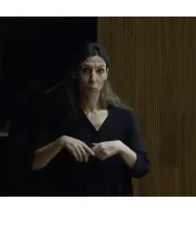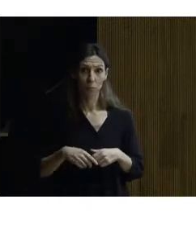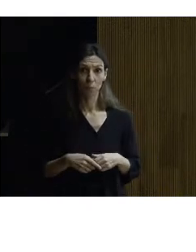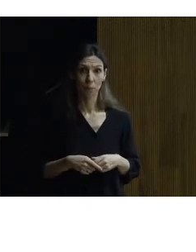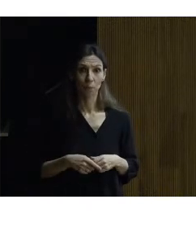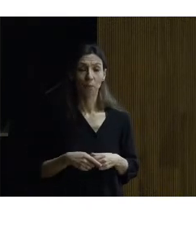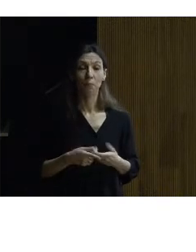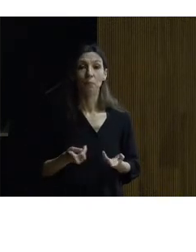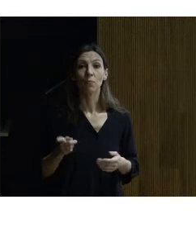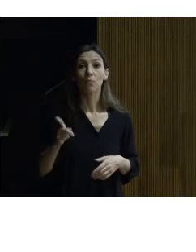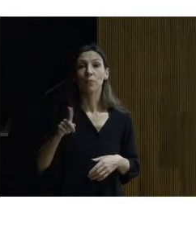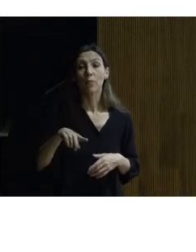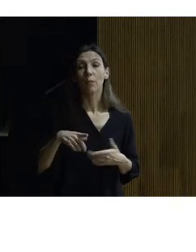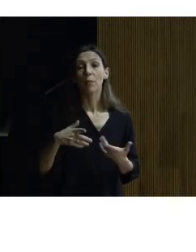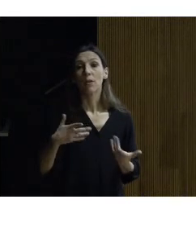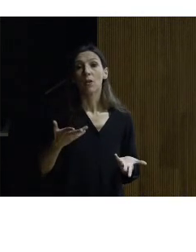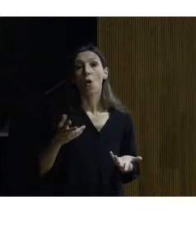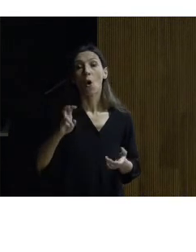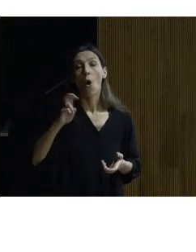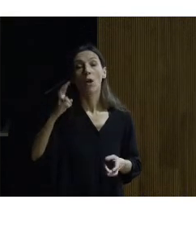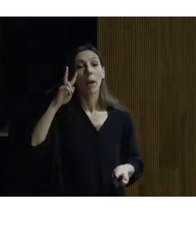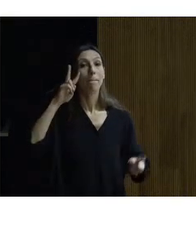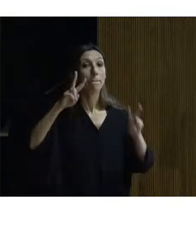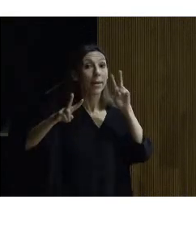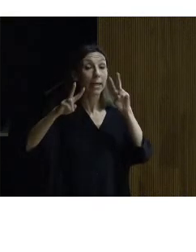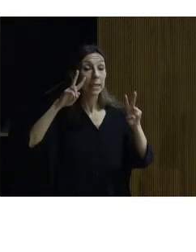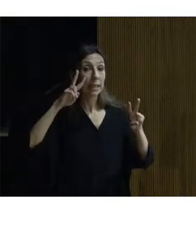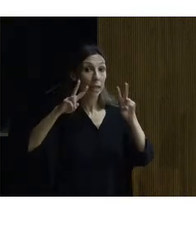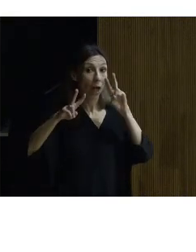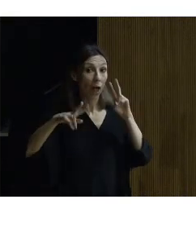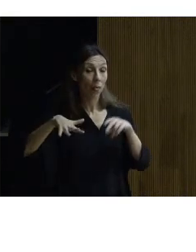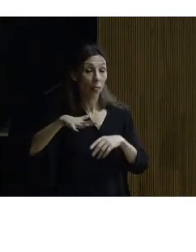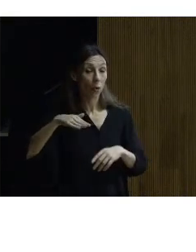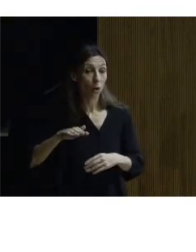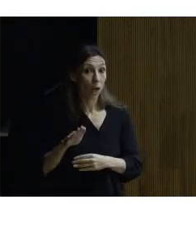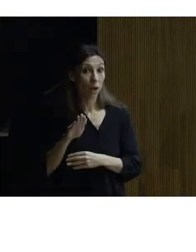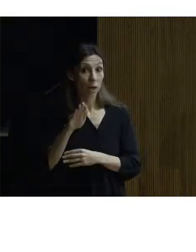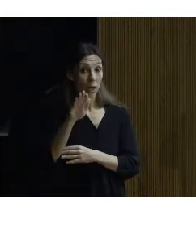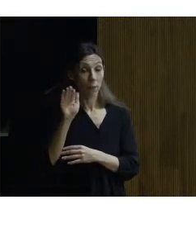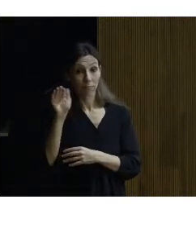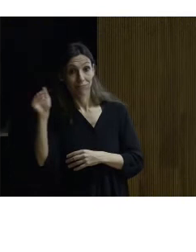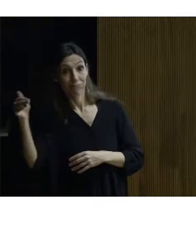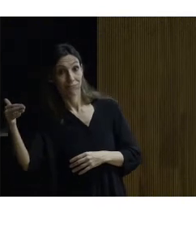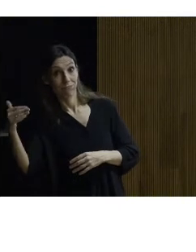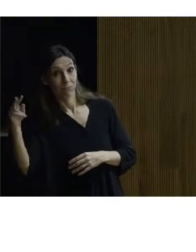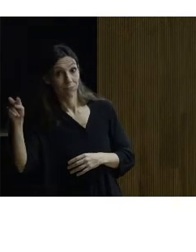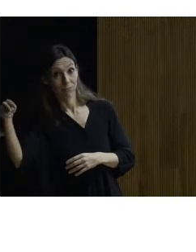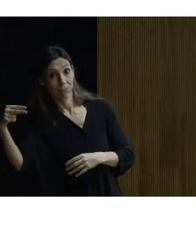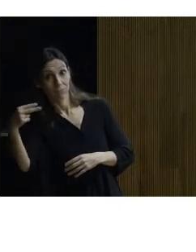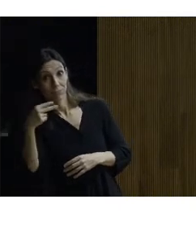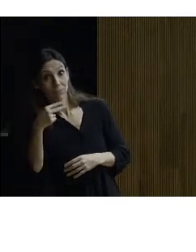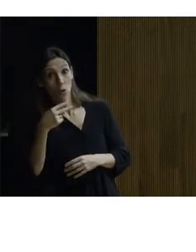a su vez hay otras vistas de la rampa desde el otro desde el otro lado aquí otra vista de la rampa